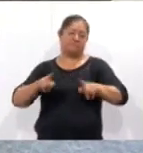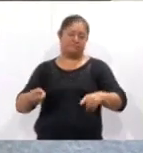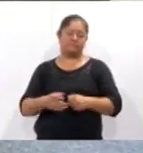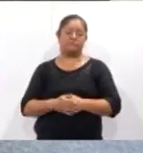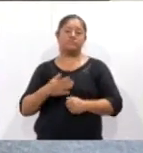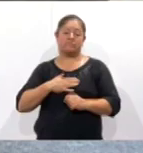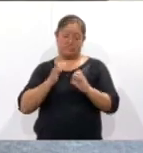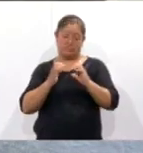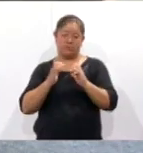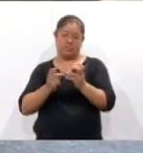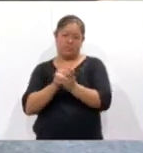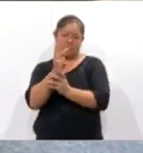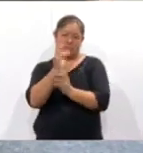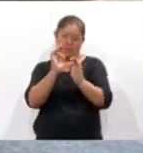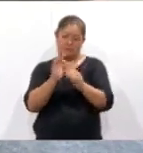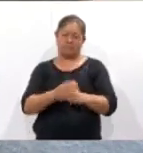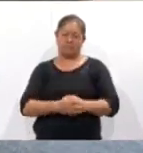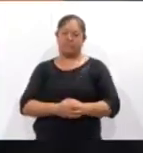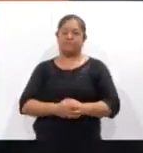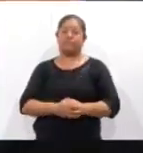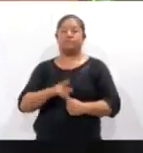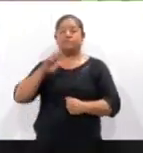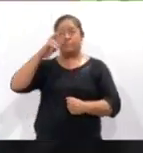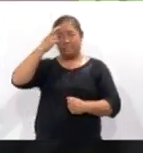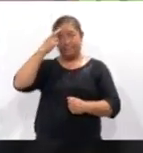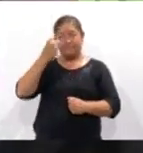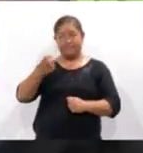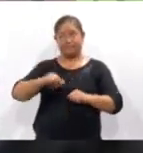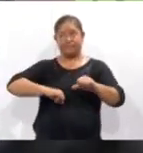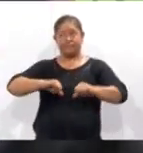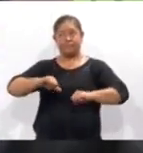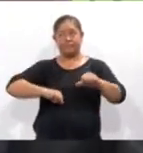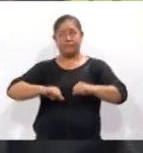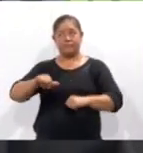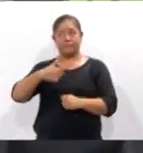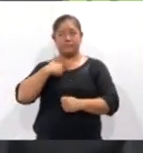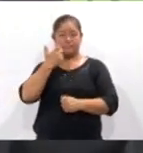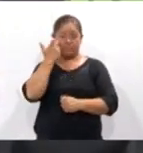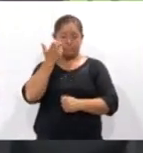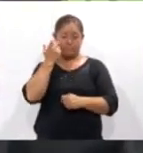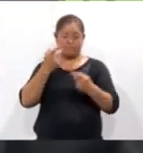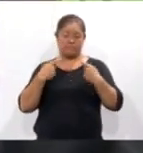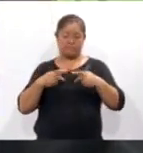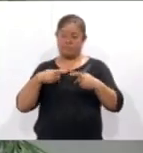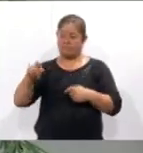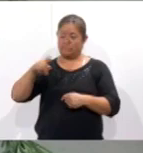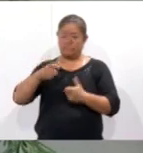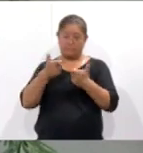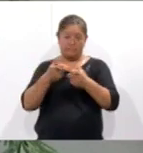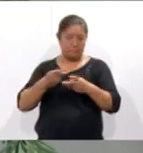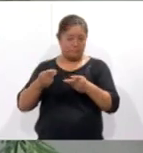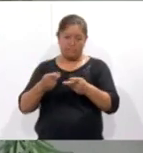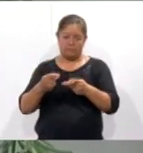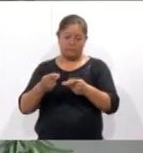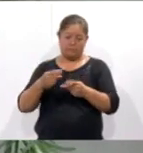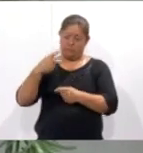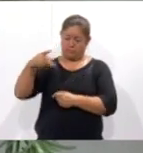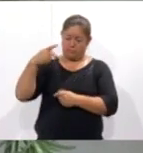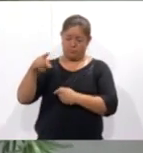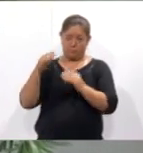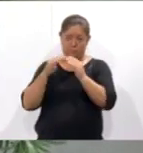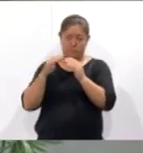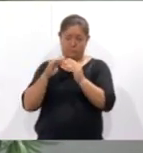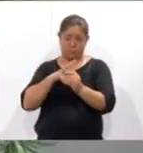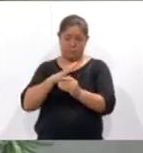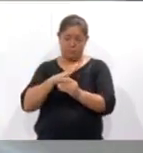activas de la planta. Cabe mencionar que estas actividades pretenden que las personas no gasten, sino que se trabaje con lo que tienen en sus hogares.